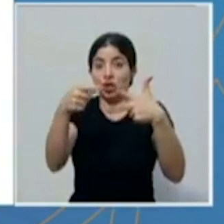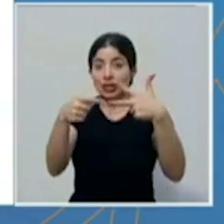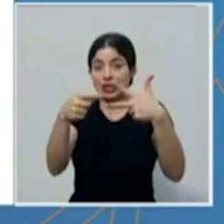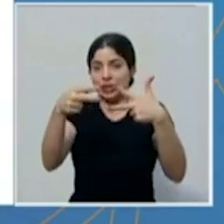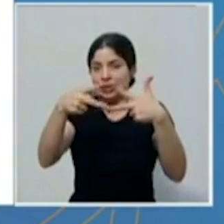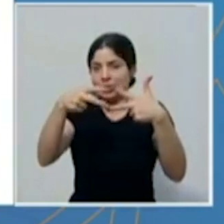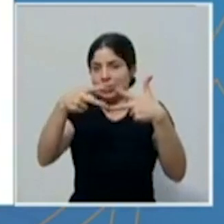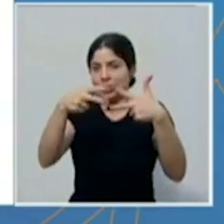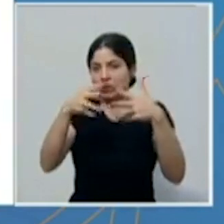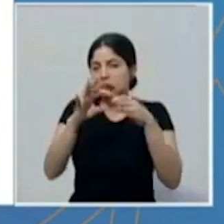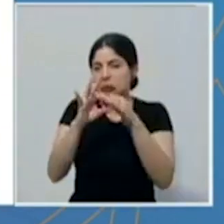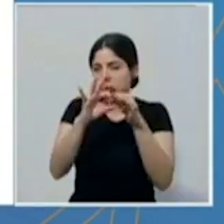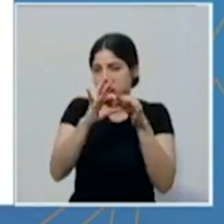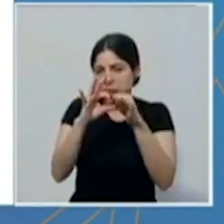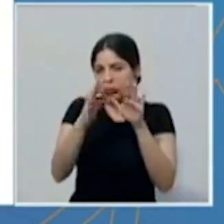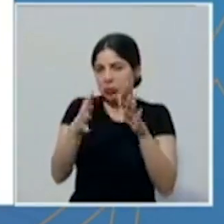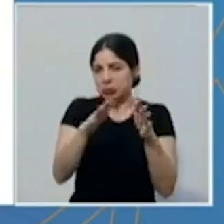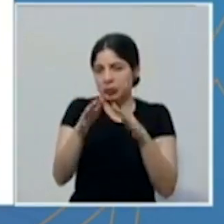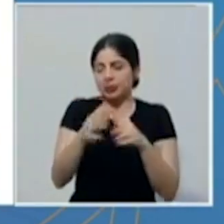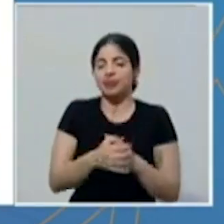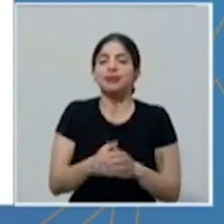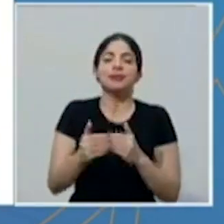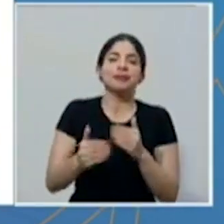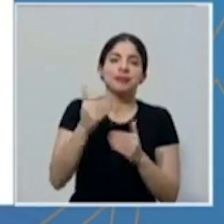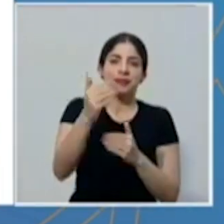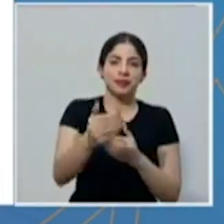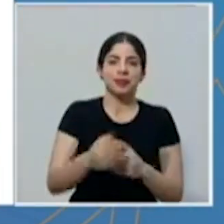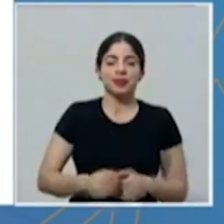confluir en algunos aspectos. Pasamos.